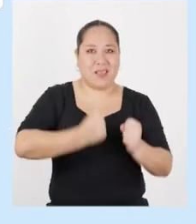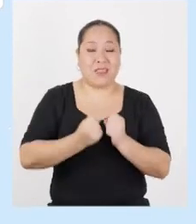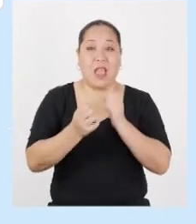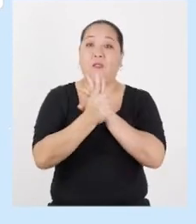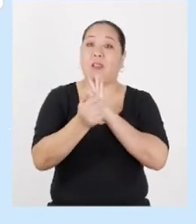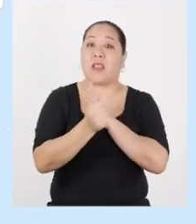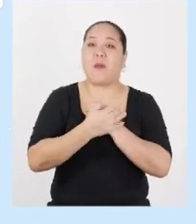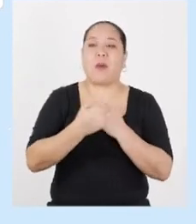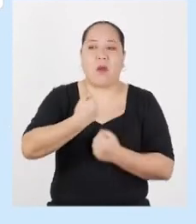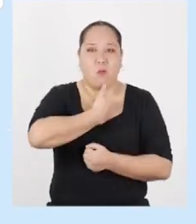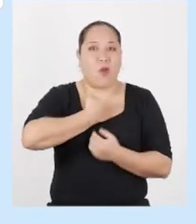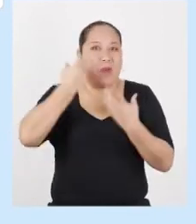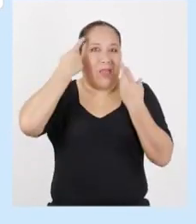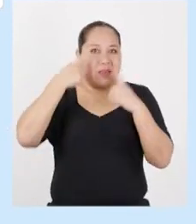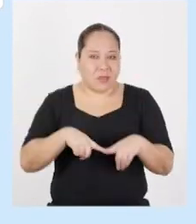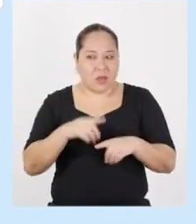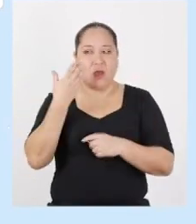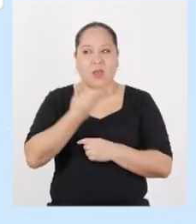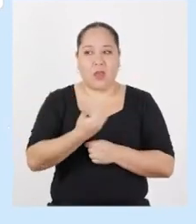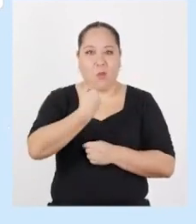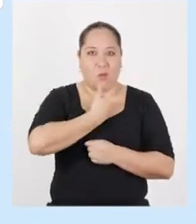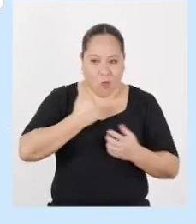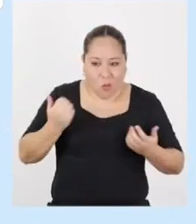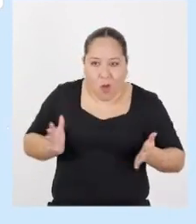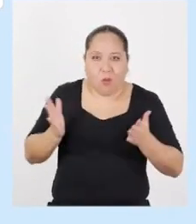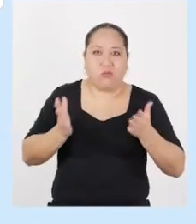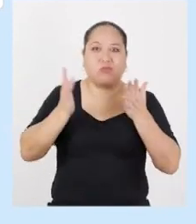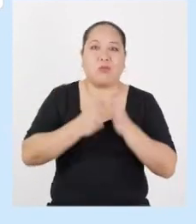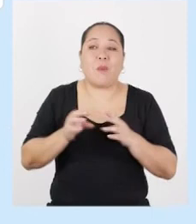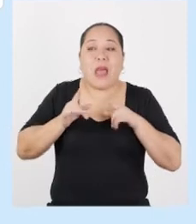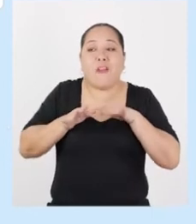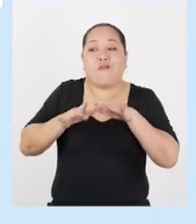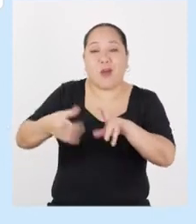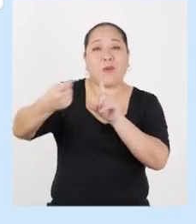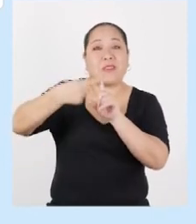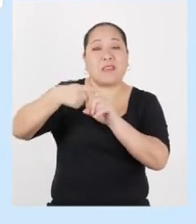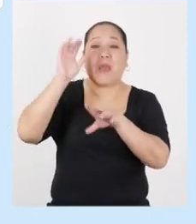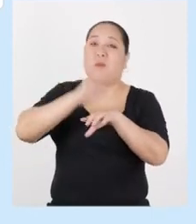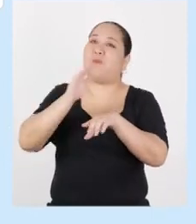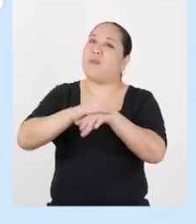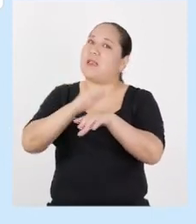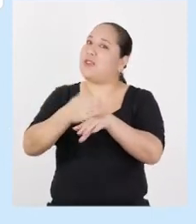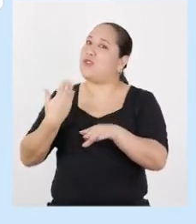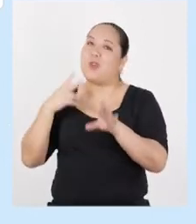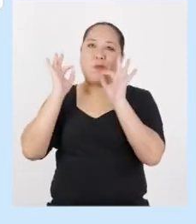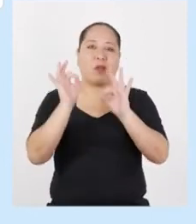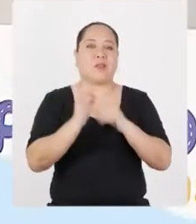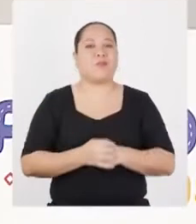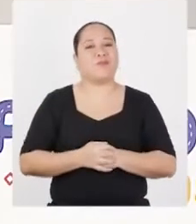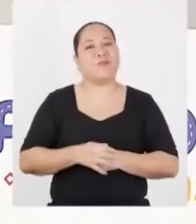para la toma de decisiones autónomas y actuar como agentes promotores para influir positivamente en la prevención de riesgos.